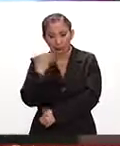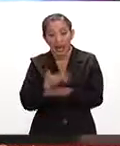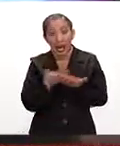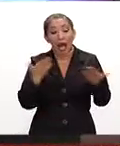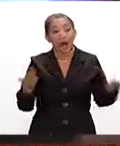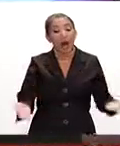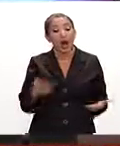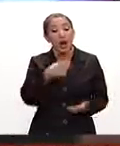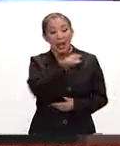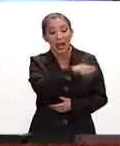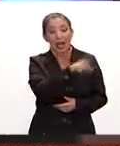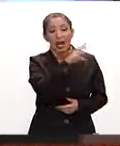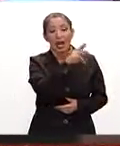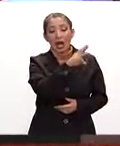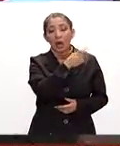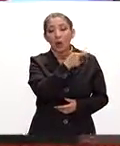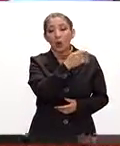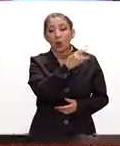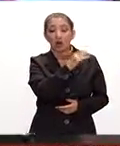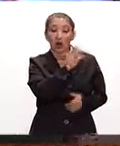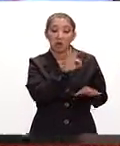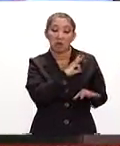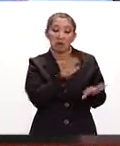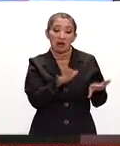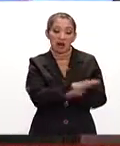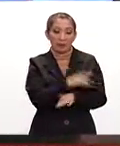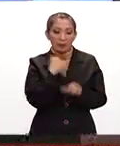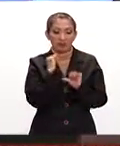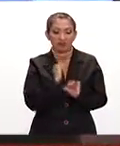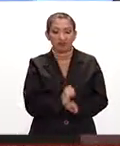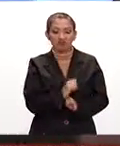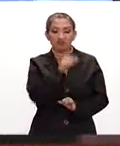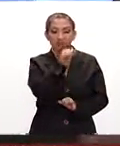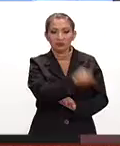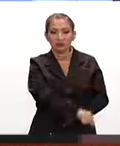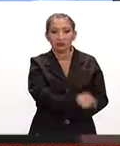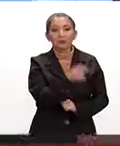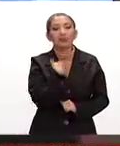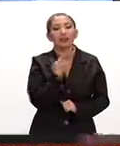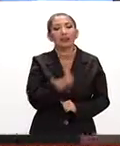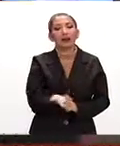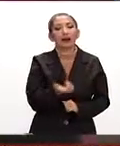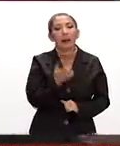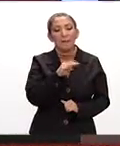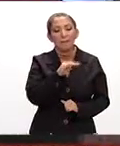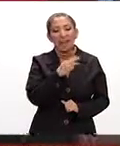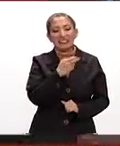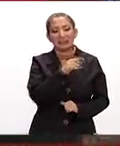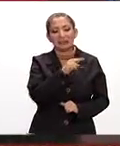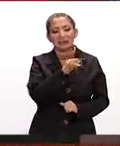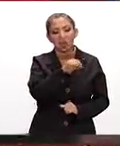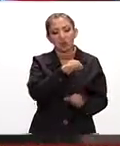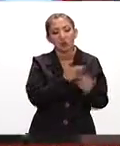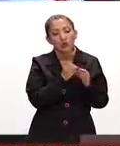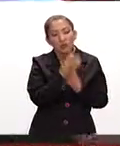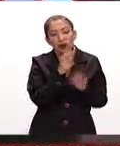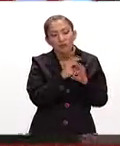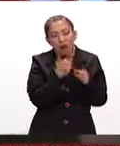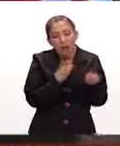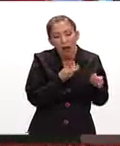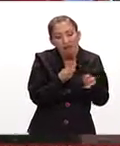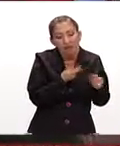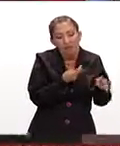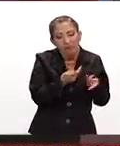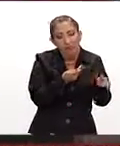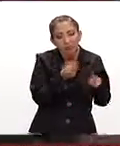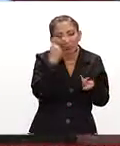Ahora está Guardiola al frente y pudiera ser que las cosas cambien. Los dirigidos por Guardiola, bueno, pues están tratando de llevar un nuevo estilo de juego, que ya lo sabemos